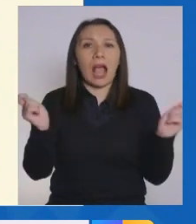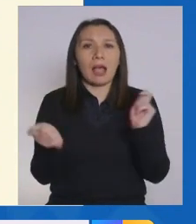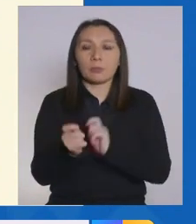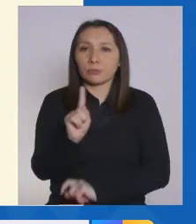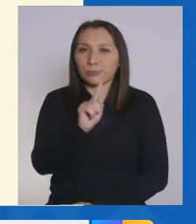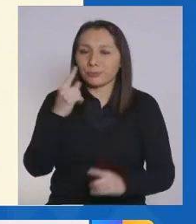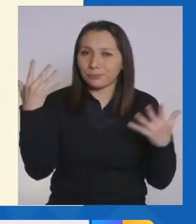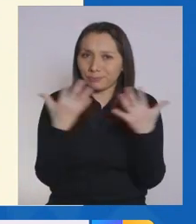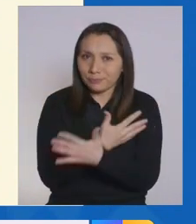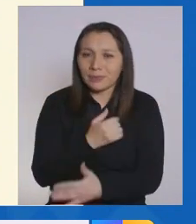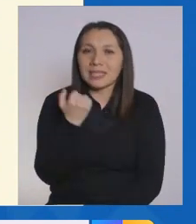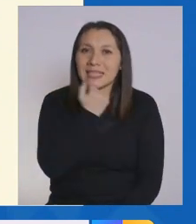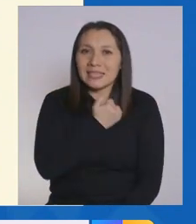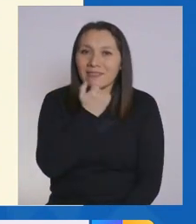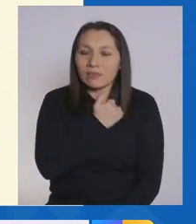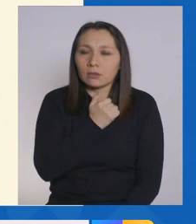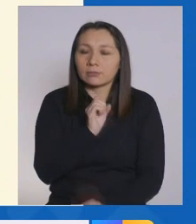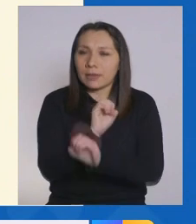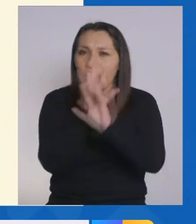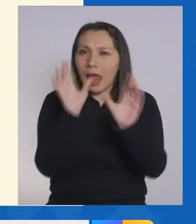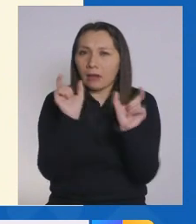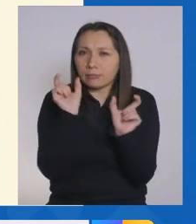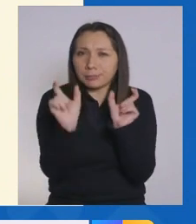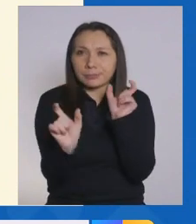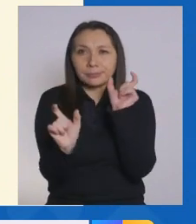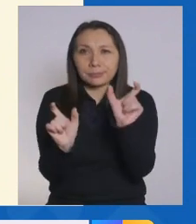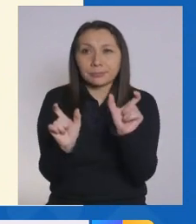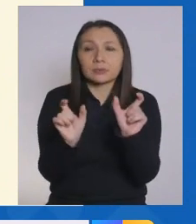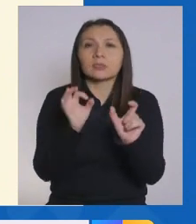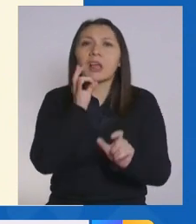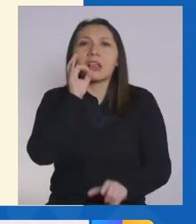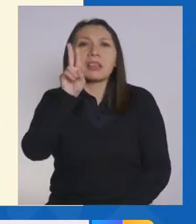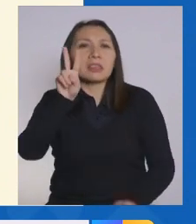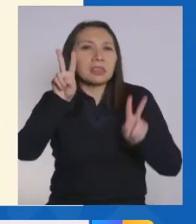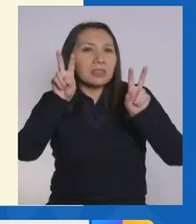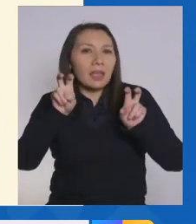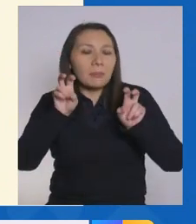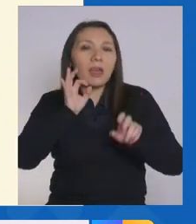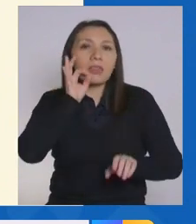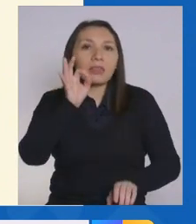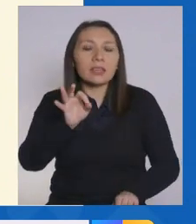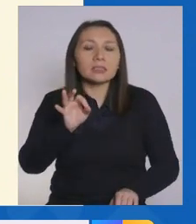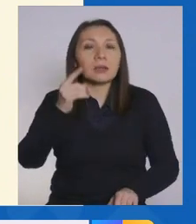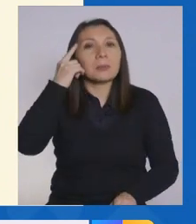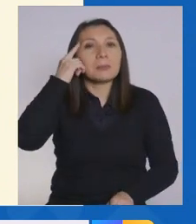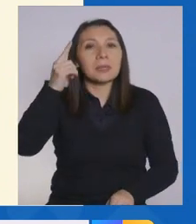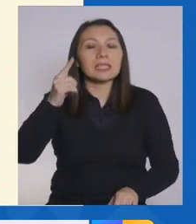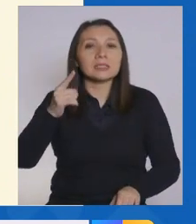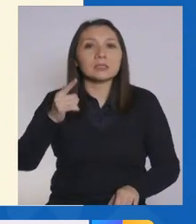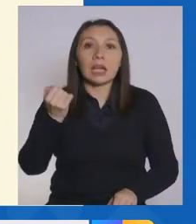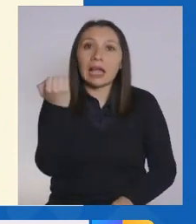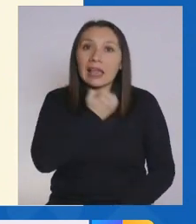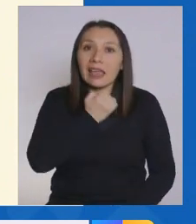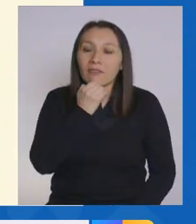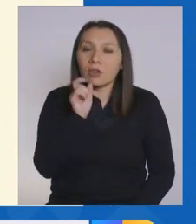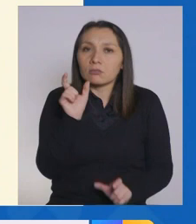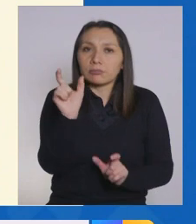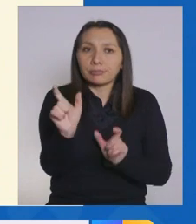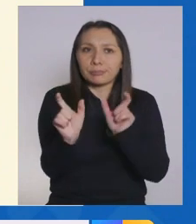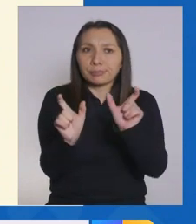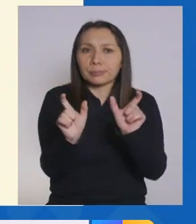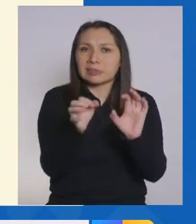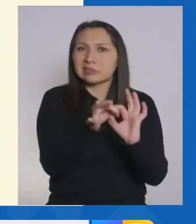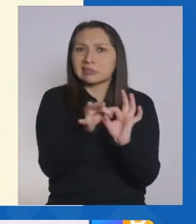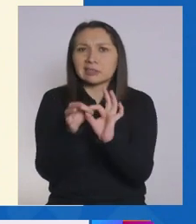equivocado. Y hay que ser claro en eso, porque si seguimos hablando de manera equívoca con respecto a los